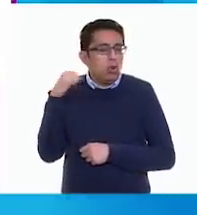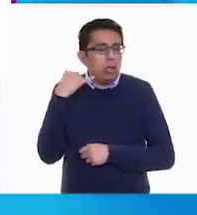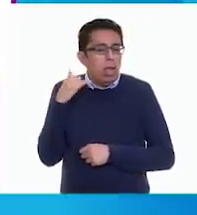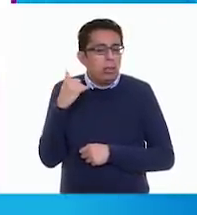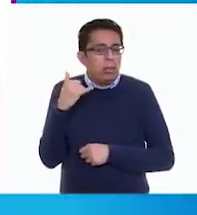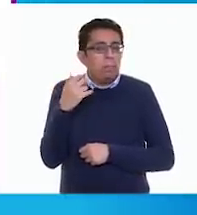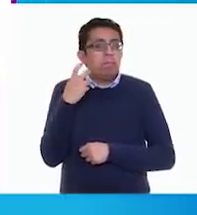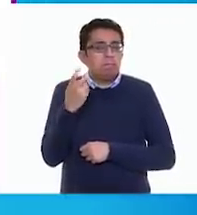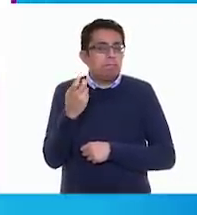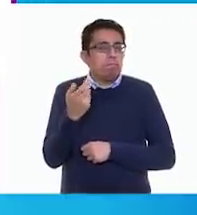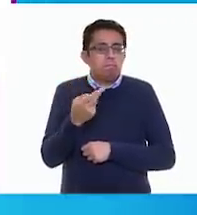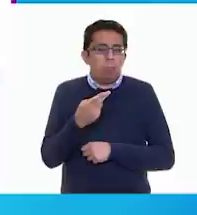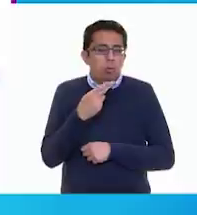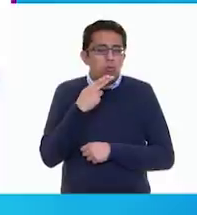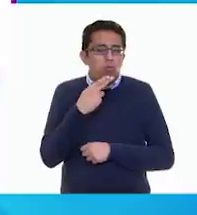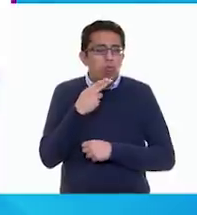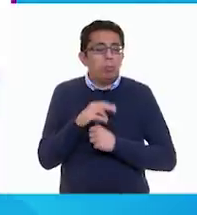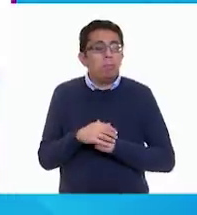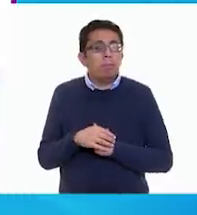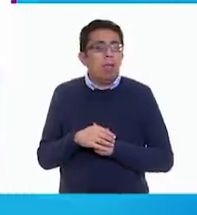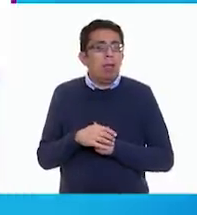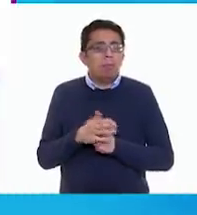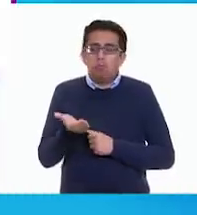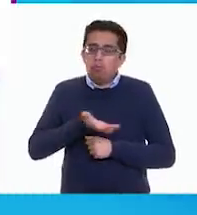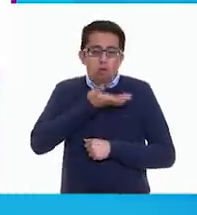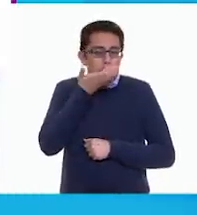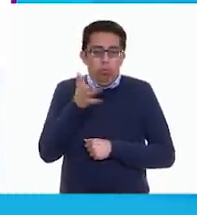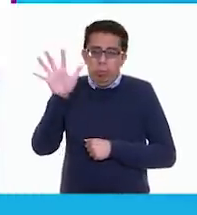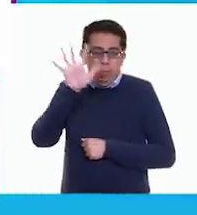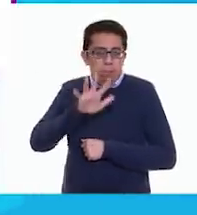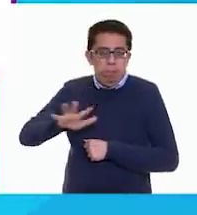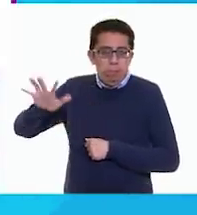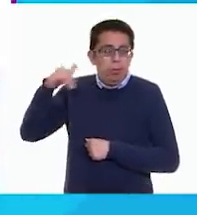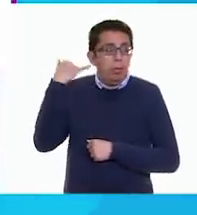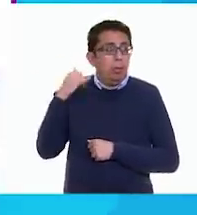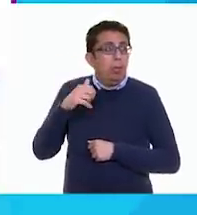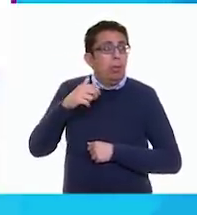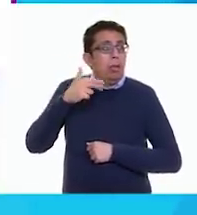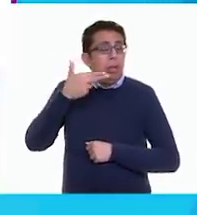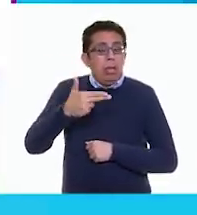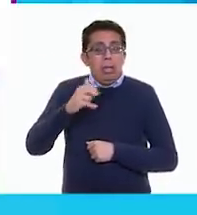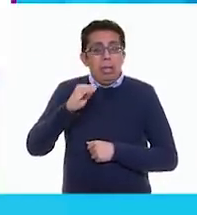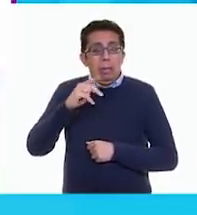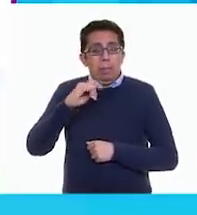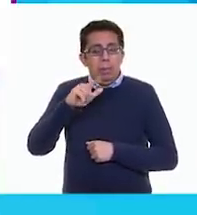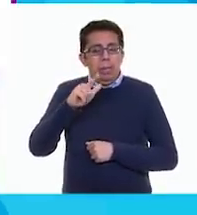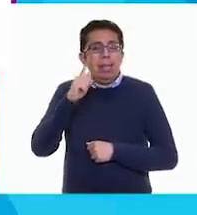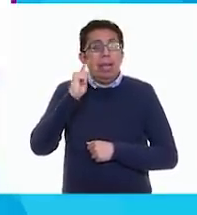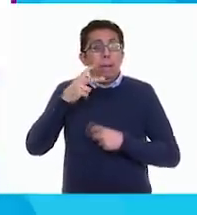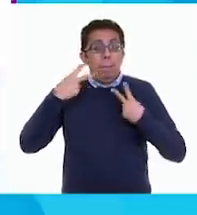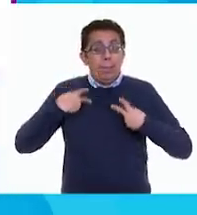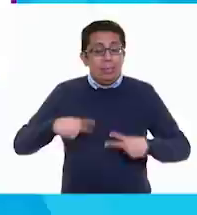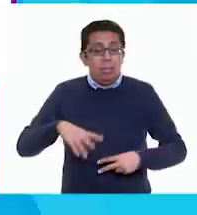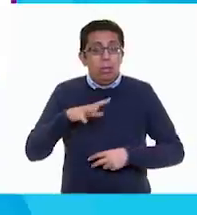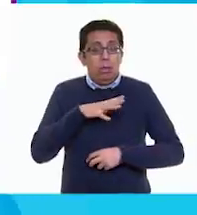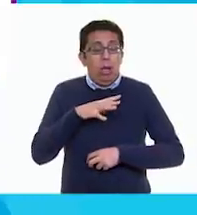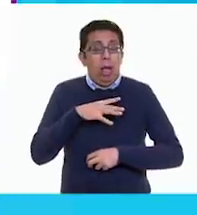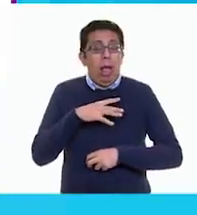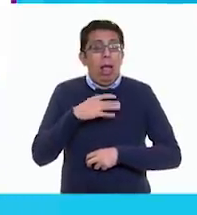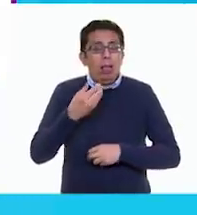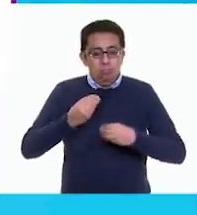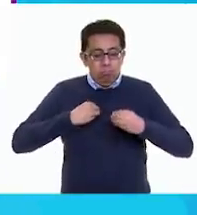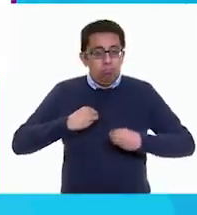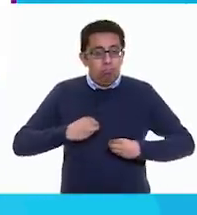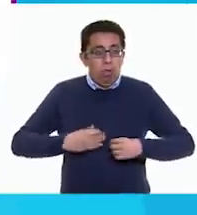vestuario que utilizan ahí, típico de la región. Y pil, vestido adornado con flores. Jubón,